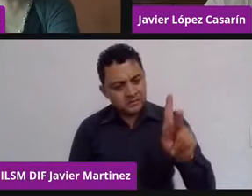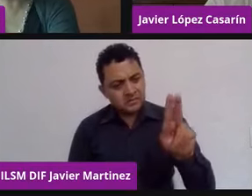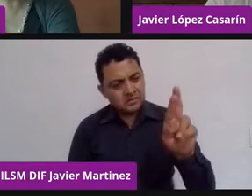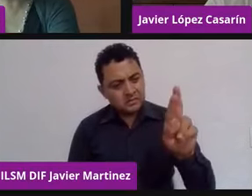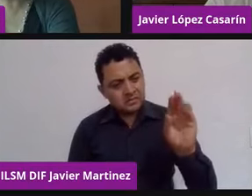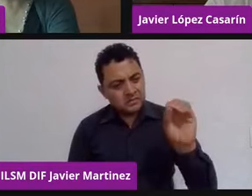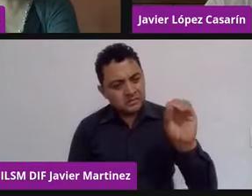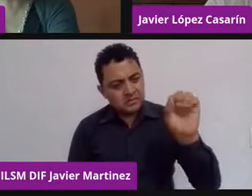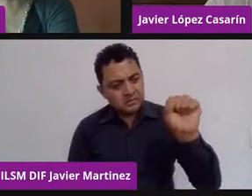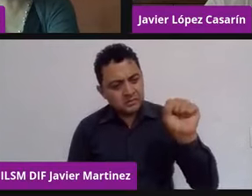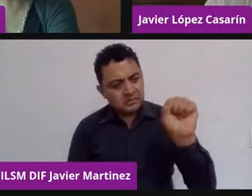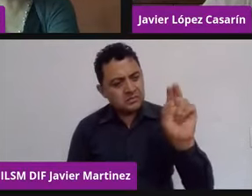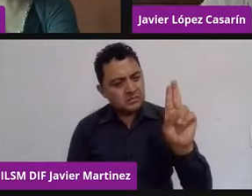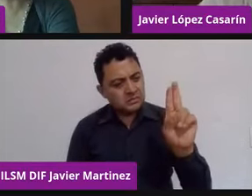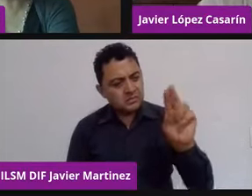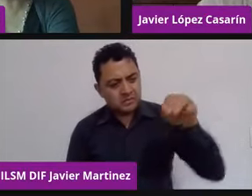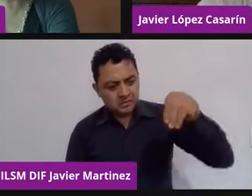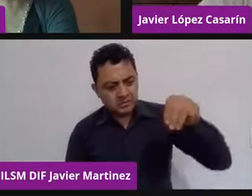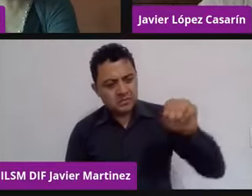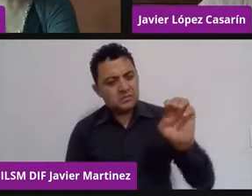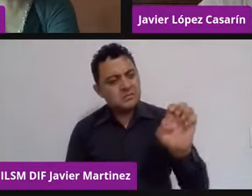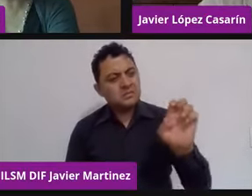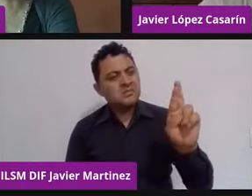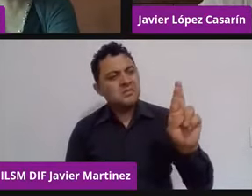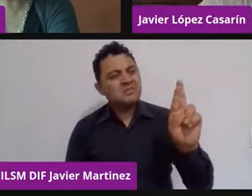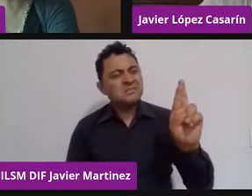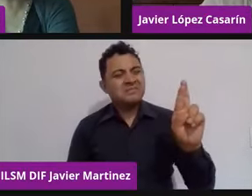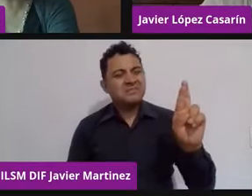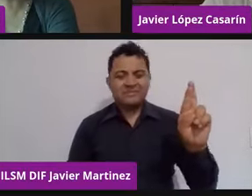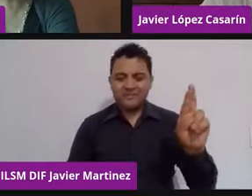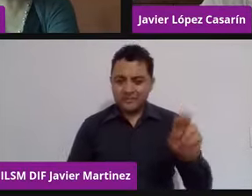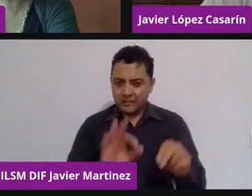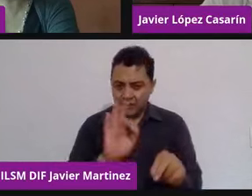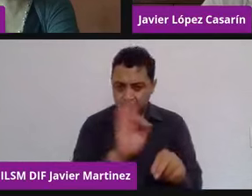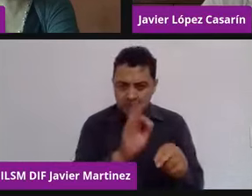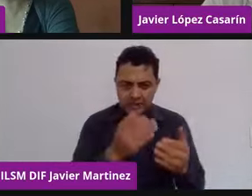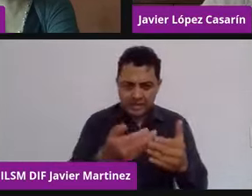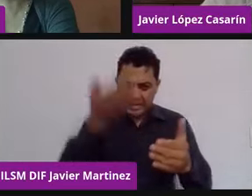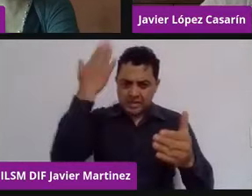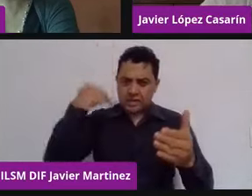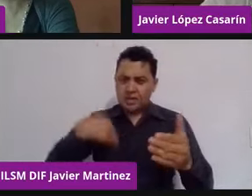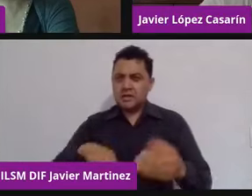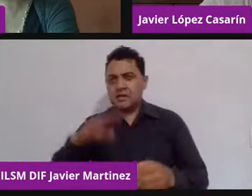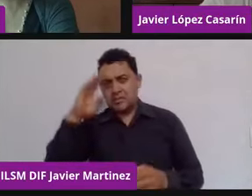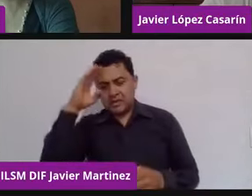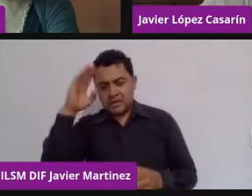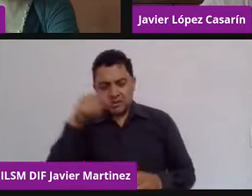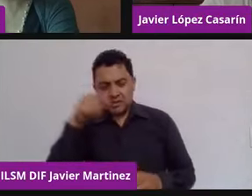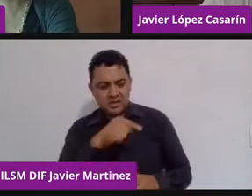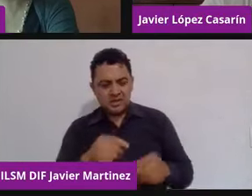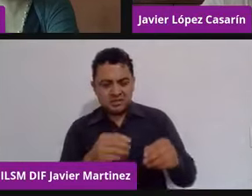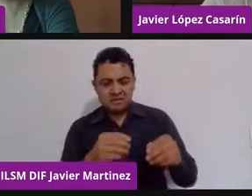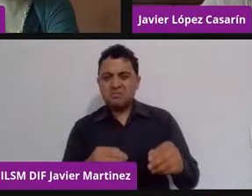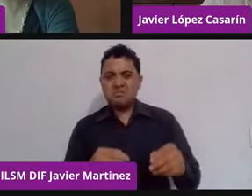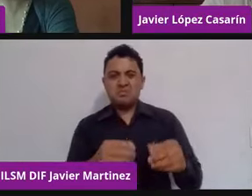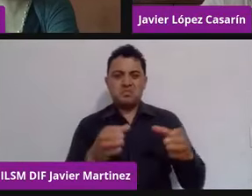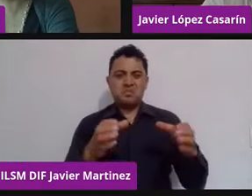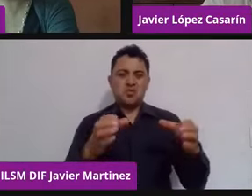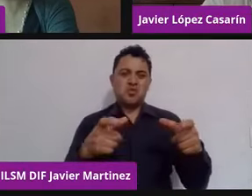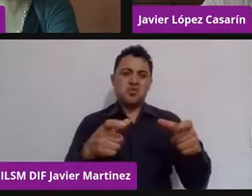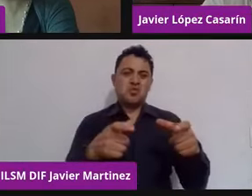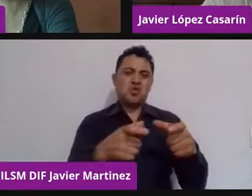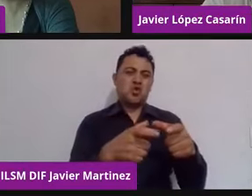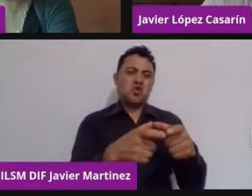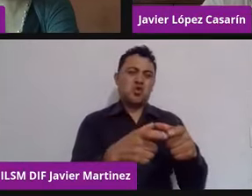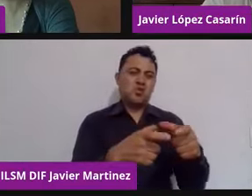composición fueran los pocos los que hablaban que iban a tener no sé si el valor o alguna característica o un foro o un espacio. Por eso